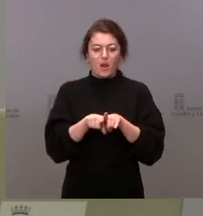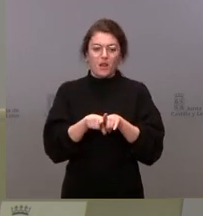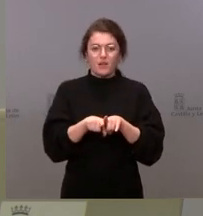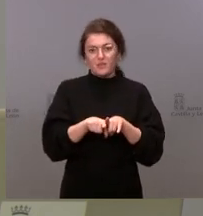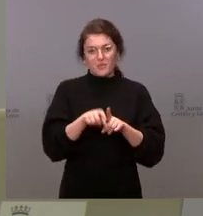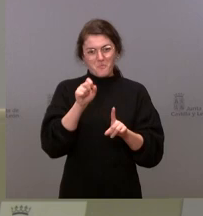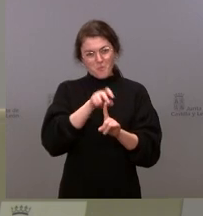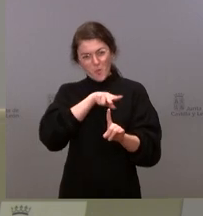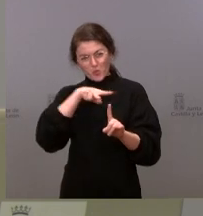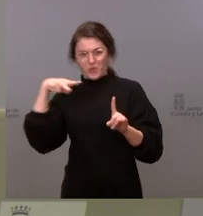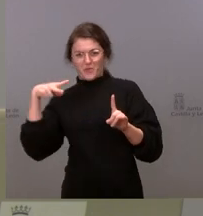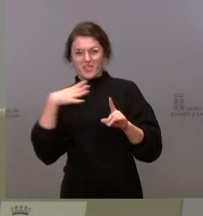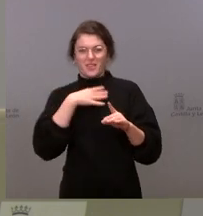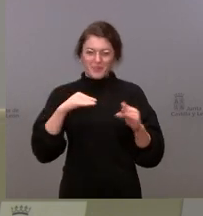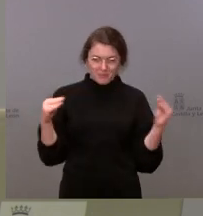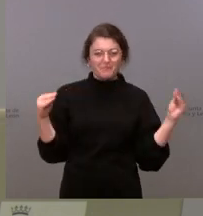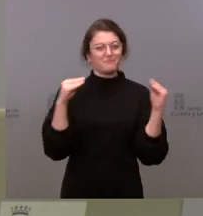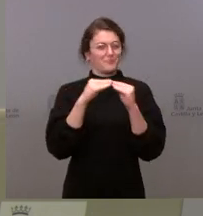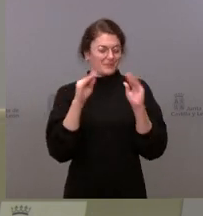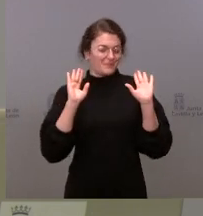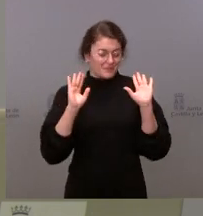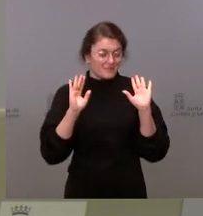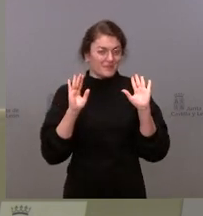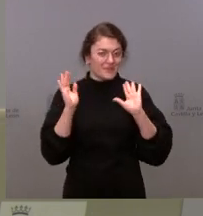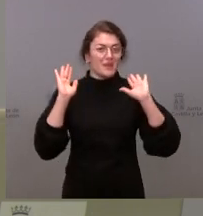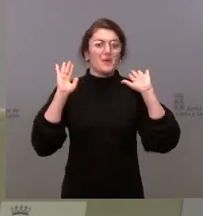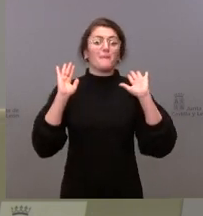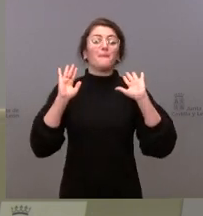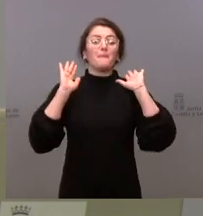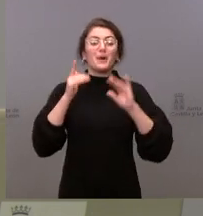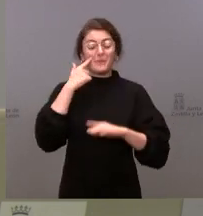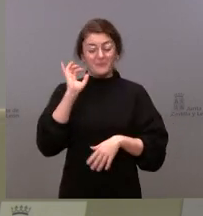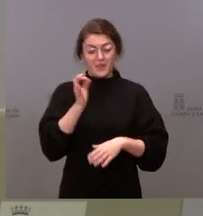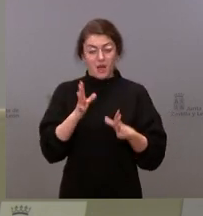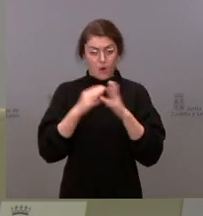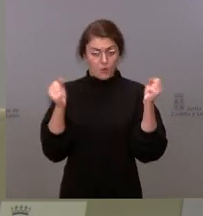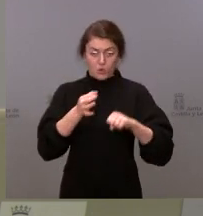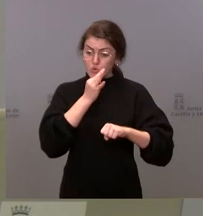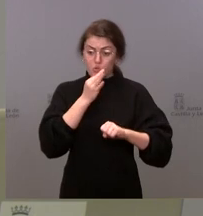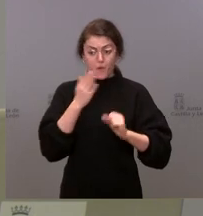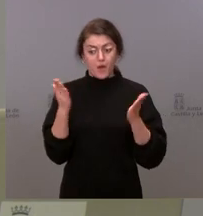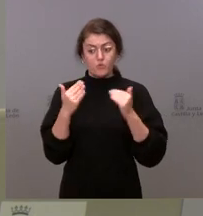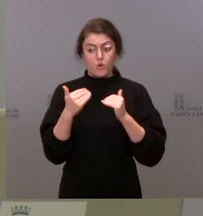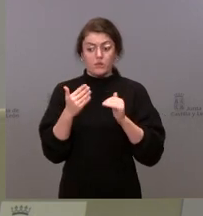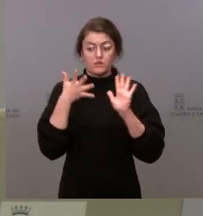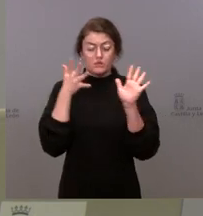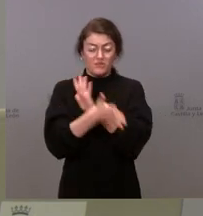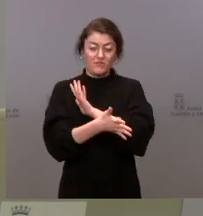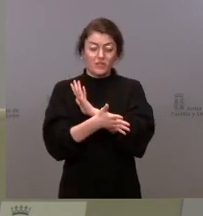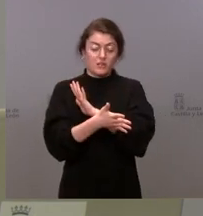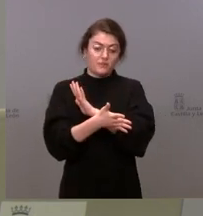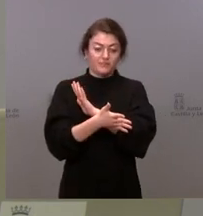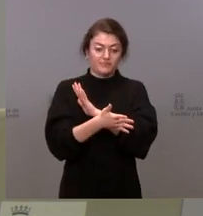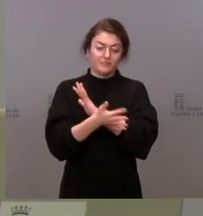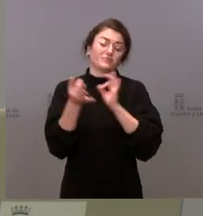tres o cuatro meses. Pero también es cierto que el acuerdo nos ha producido y, por tanto, hay todavía escenario,